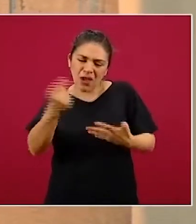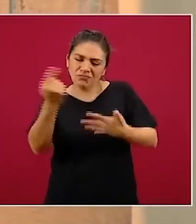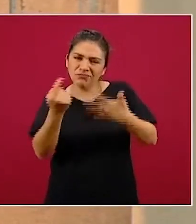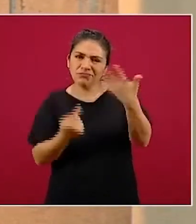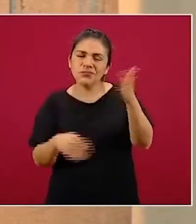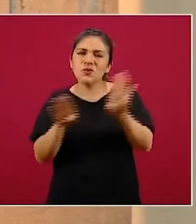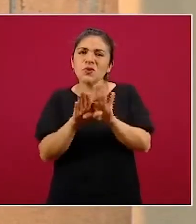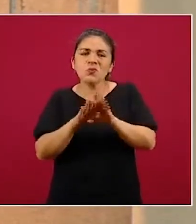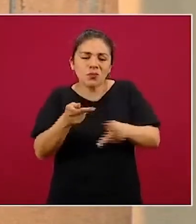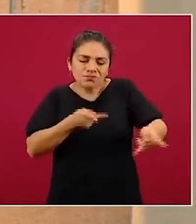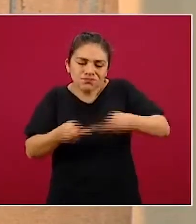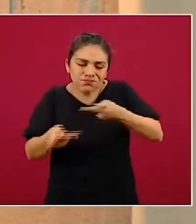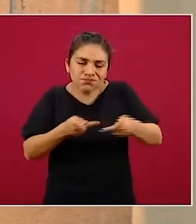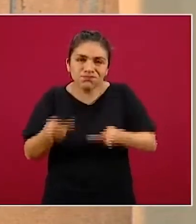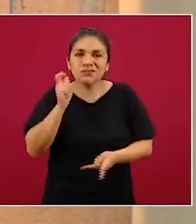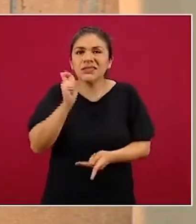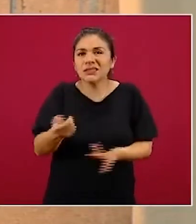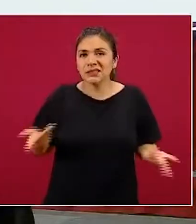está desarrollando una estrategia.